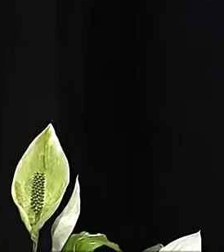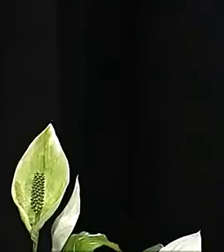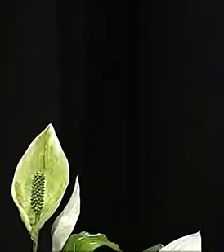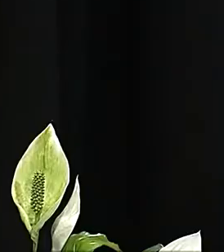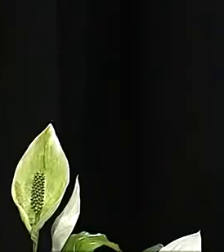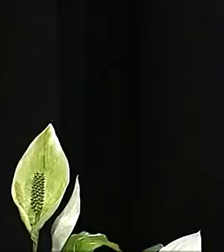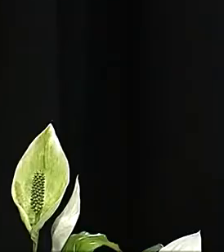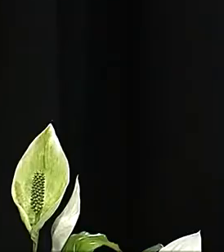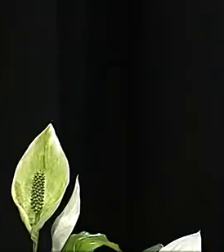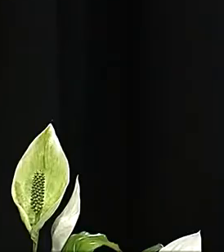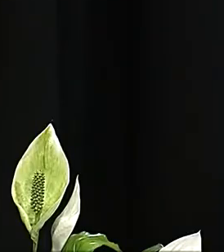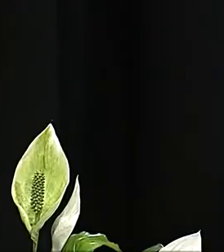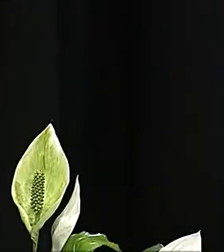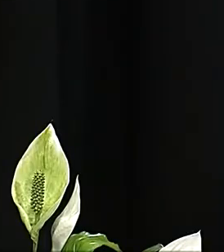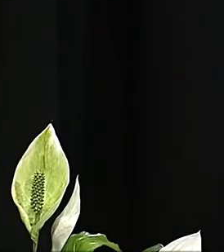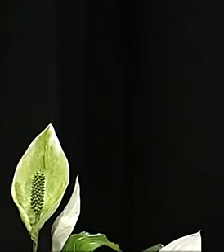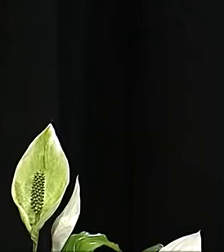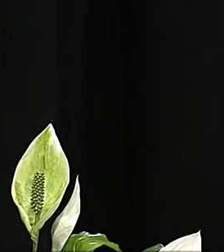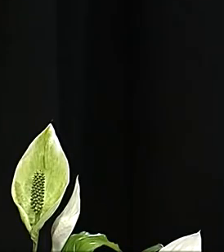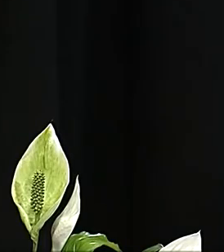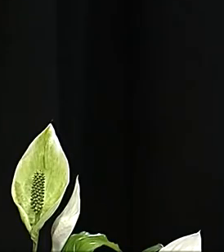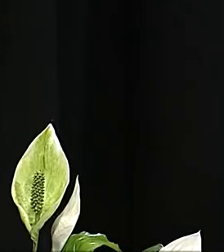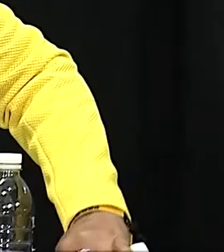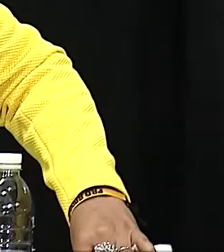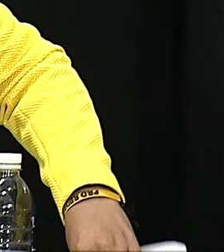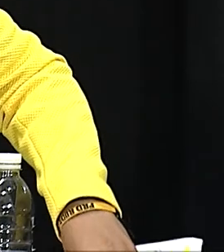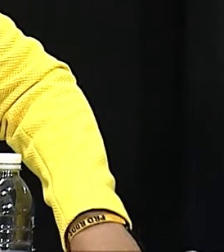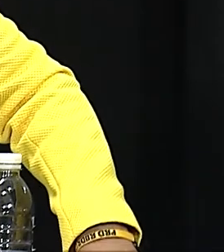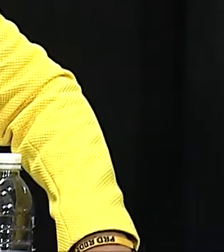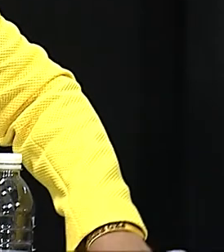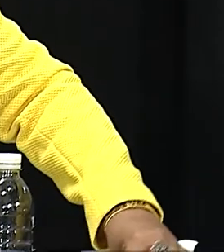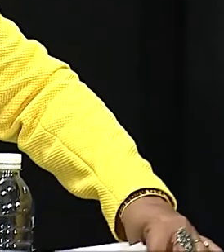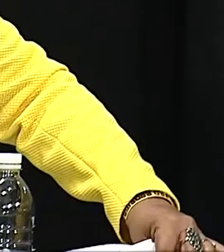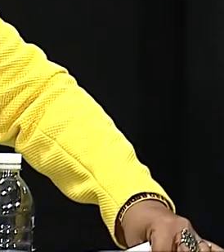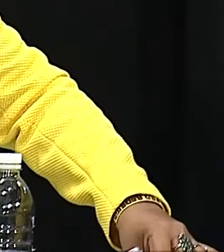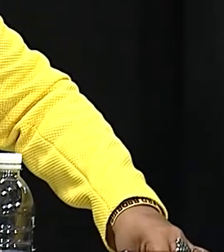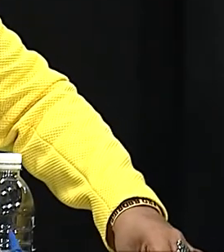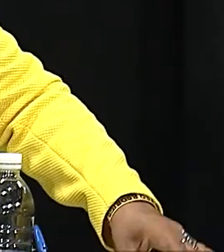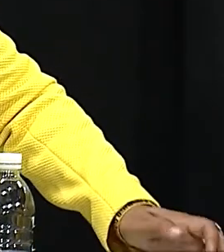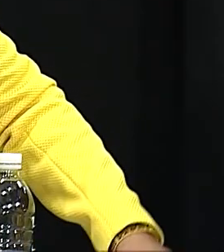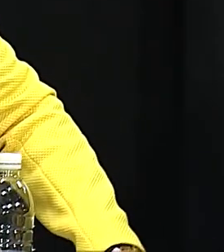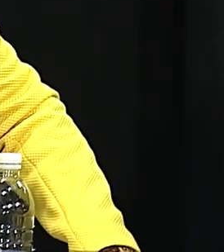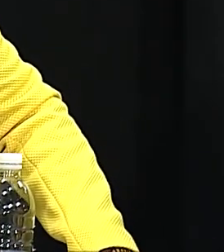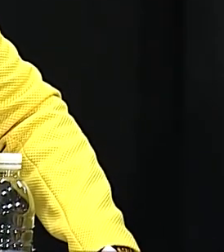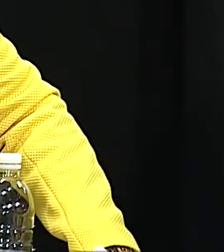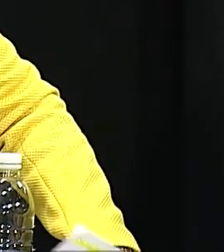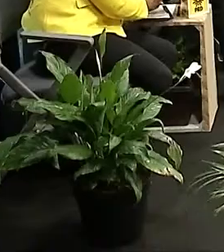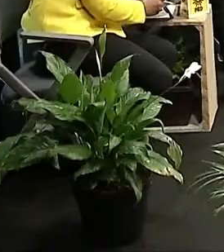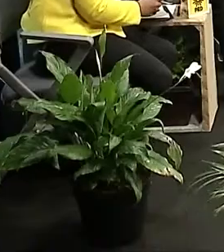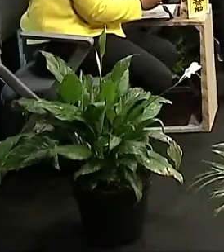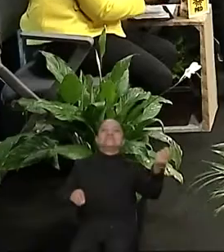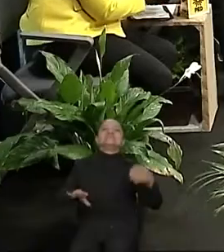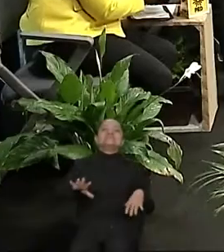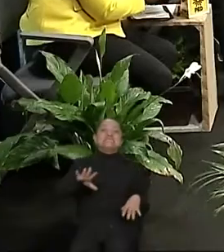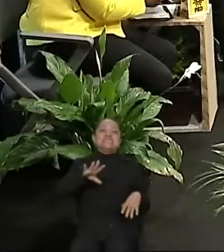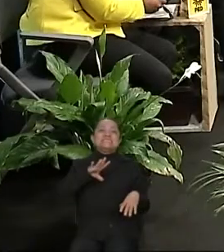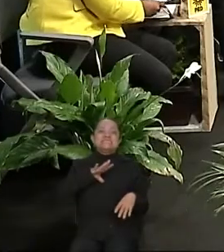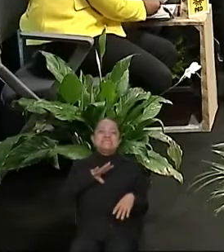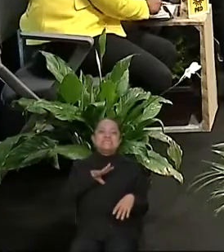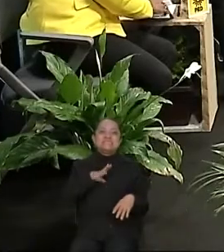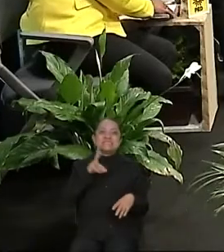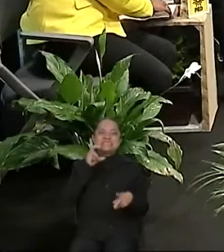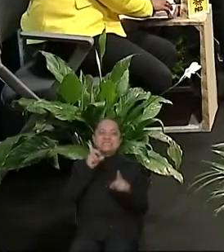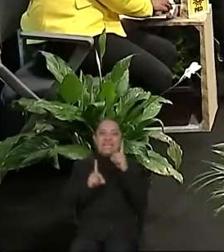esta dinámica porque es en el momento en el que se pone bueno el debate. Sí, sin duda, porque es una variable, es una variante